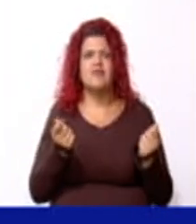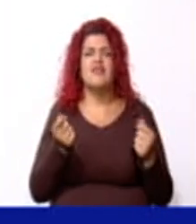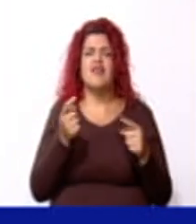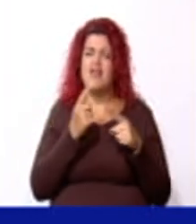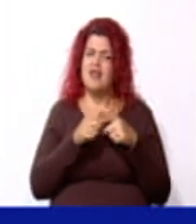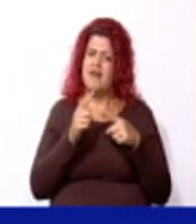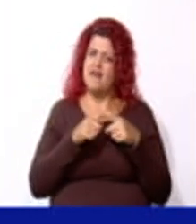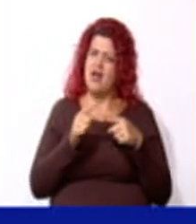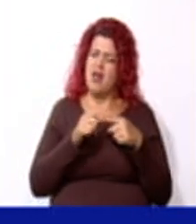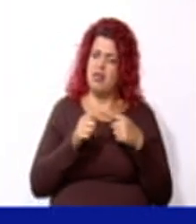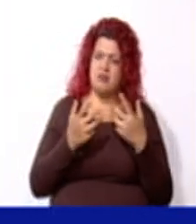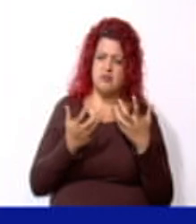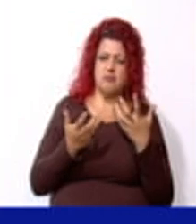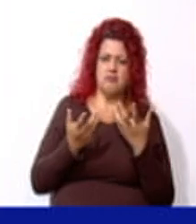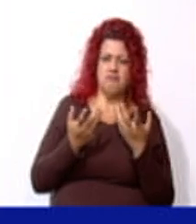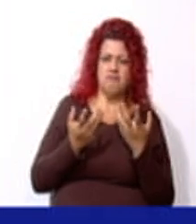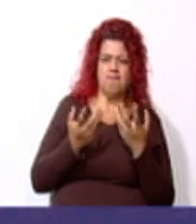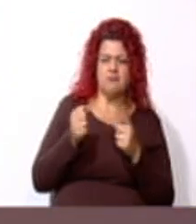diferentes situaciones.